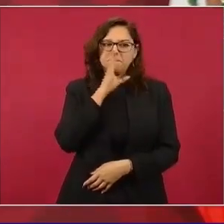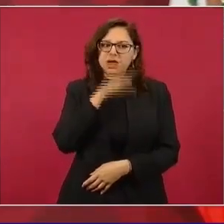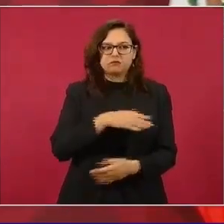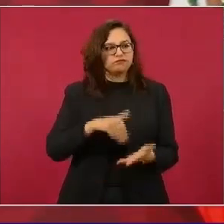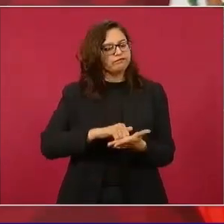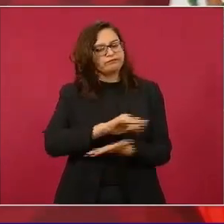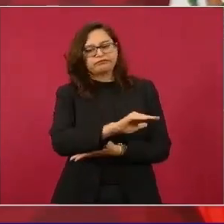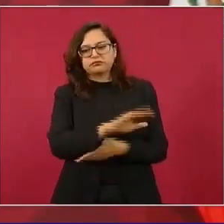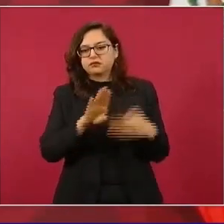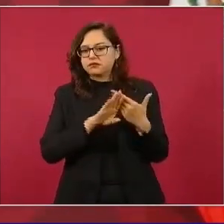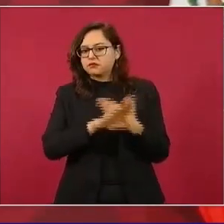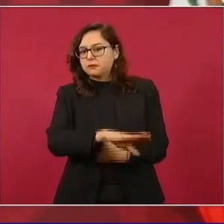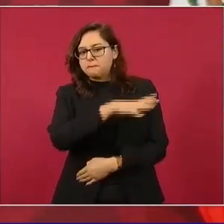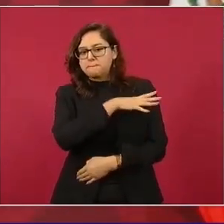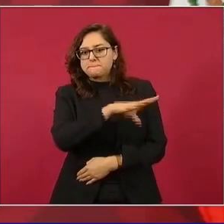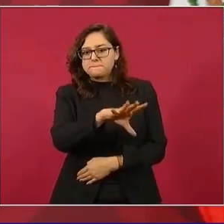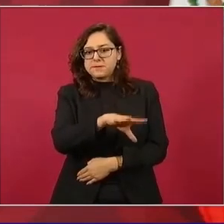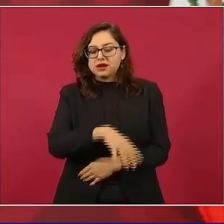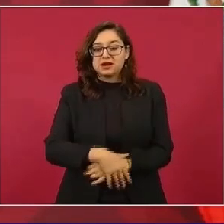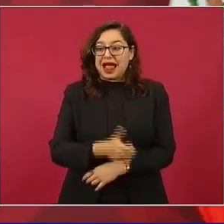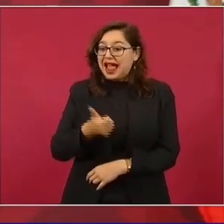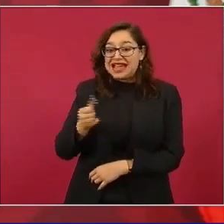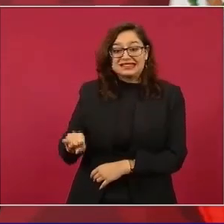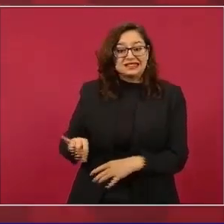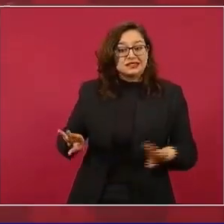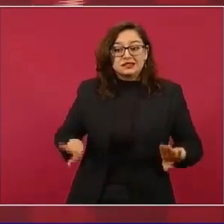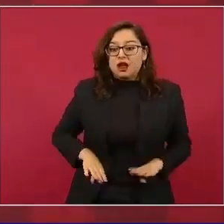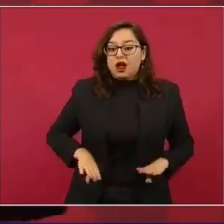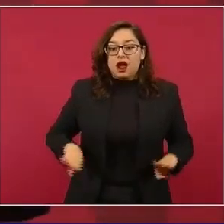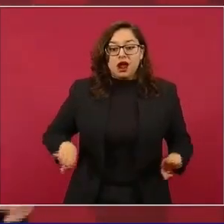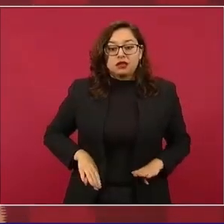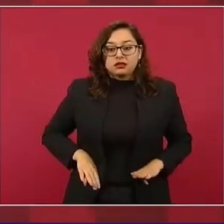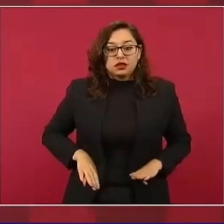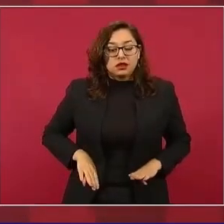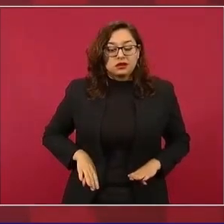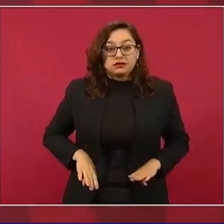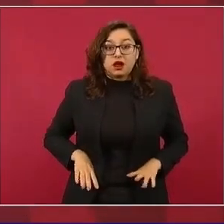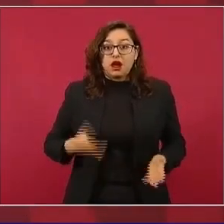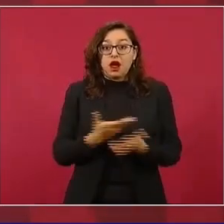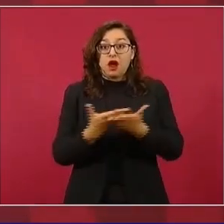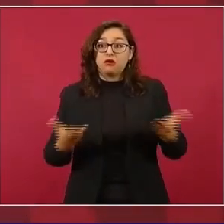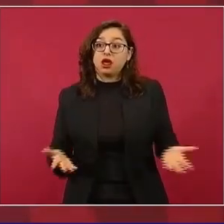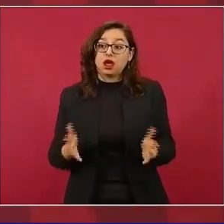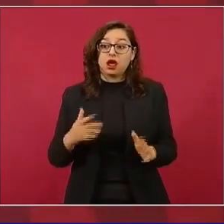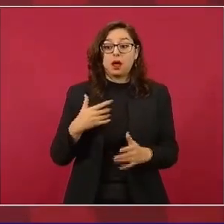y así son los tiempos actuales,